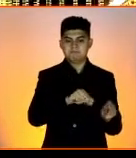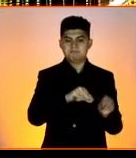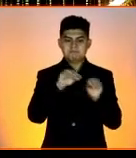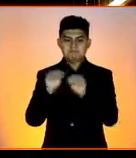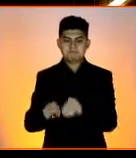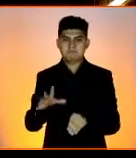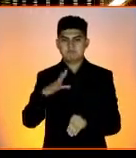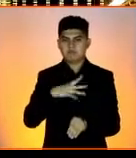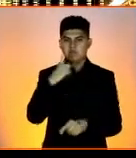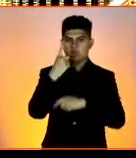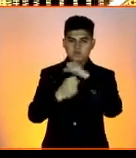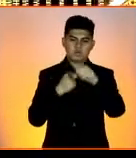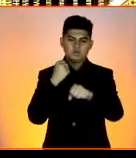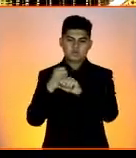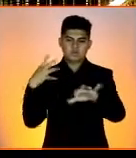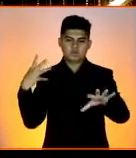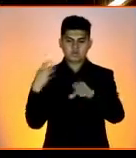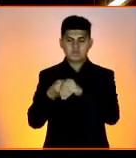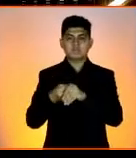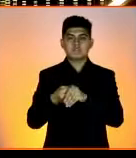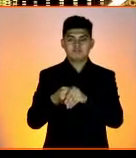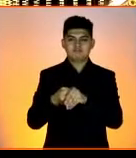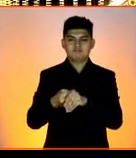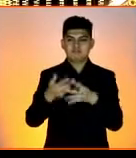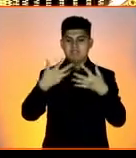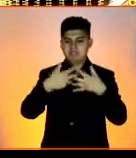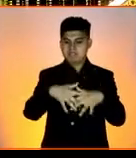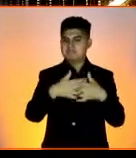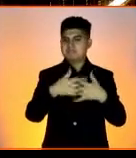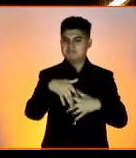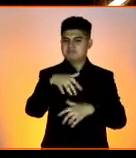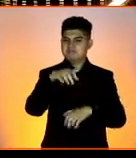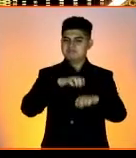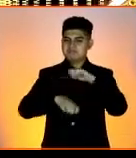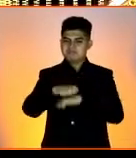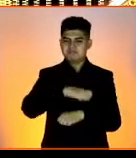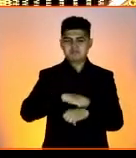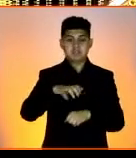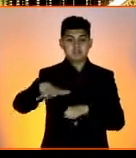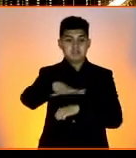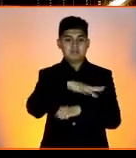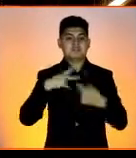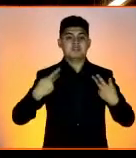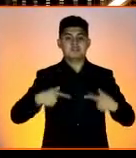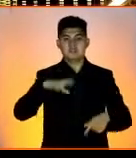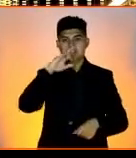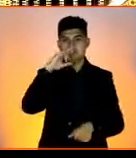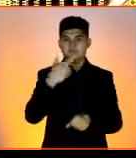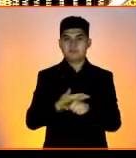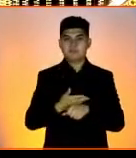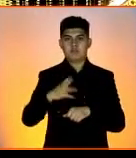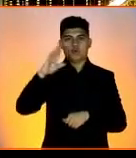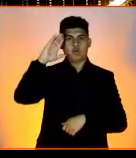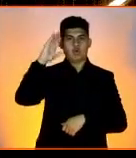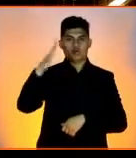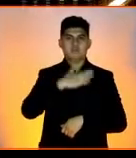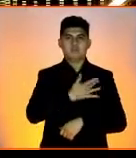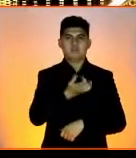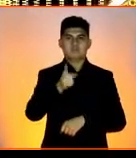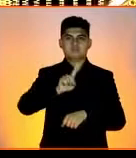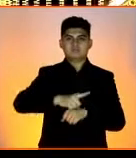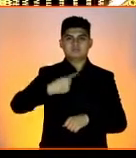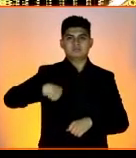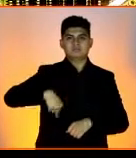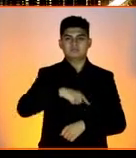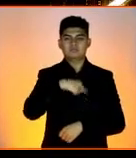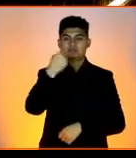Llevamos un año siendo empresa socialmente responsable. Hola, buenos días. Mi nombre es